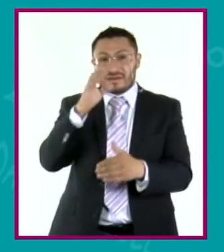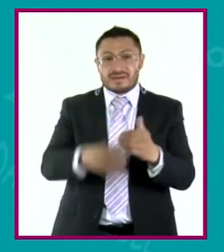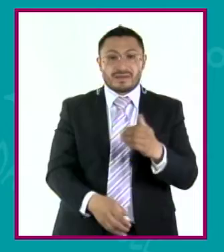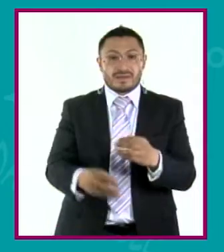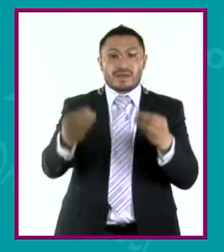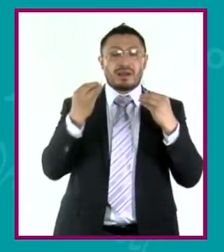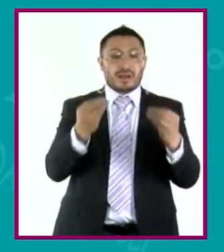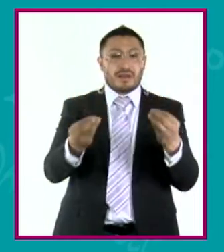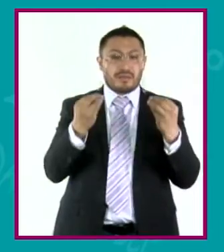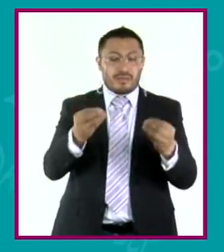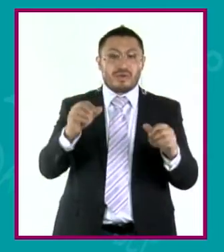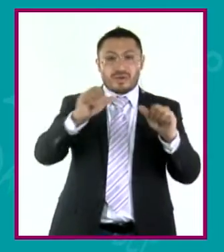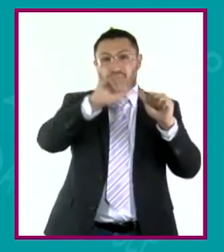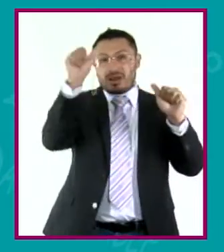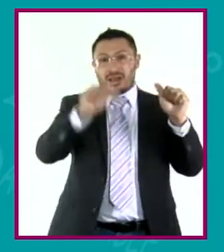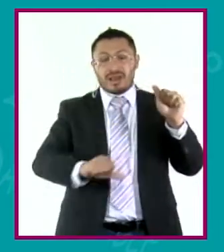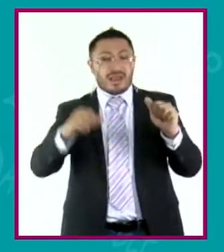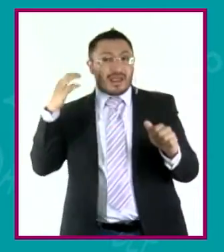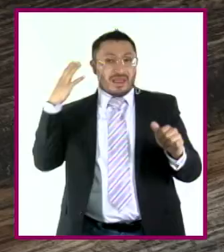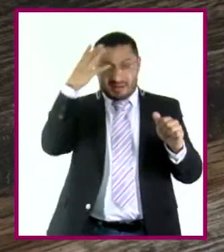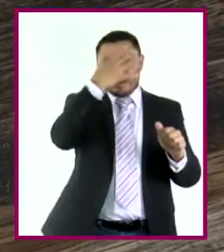mucho de artístico y de bello.